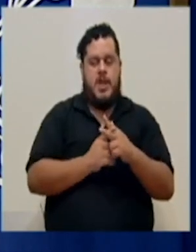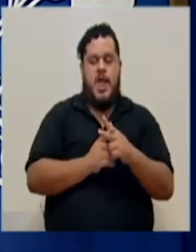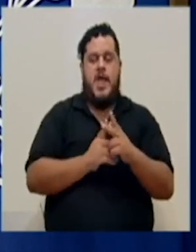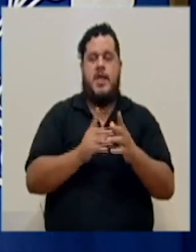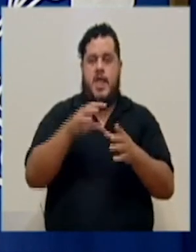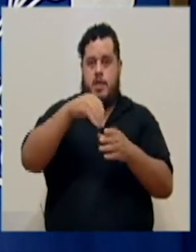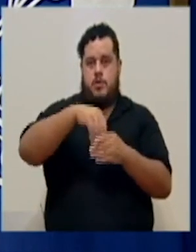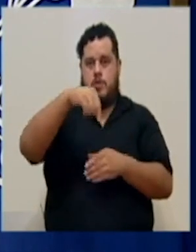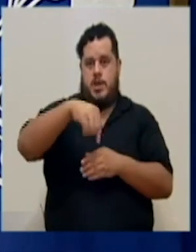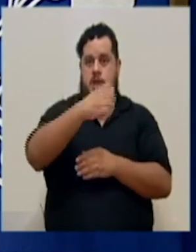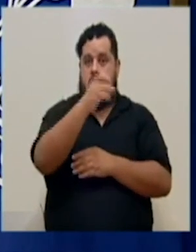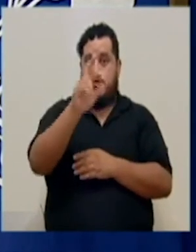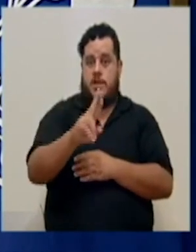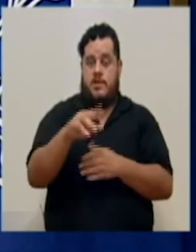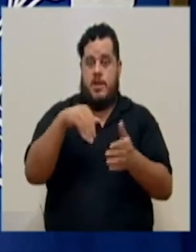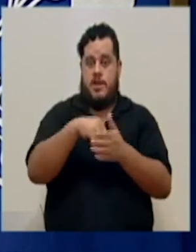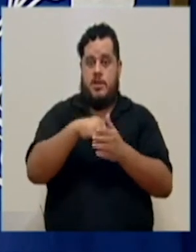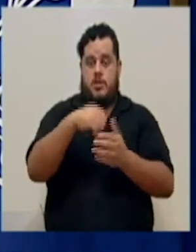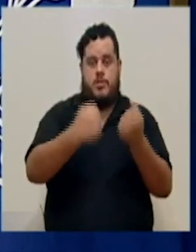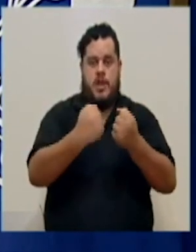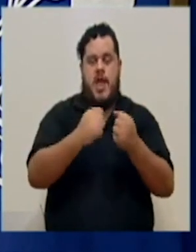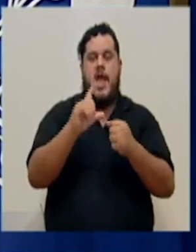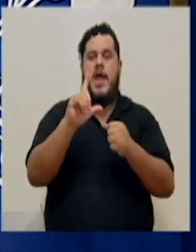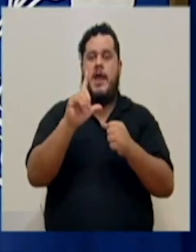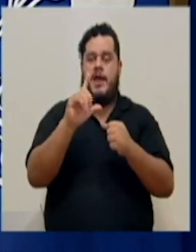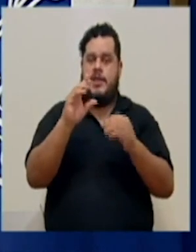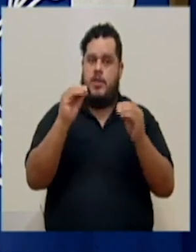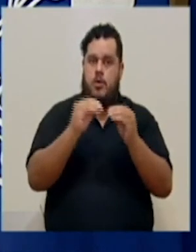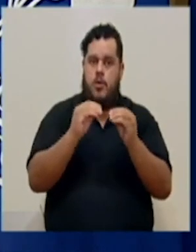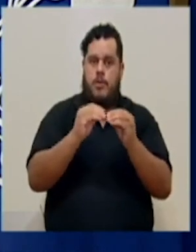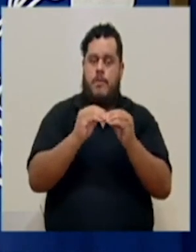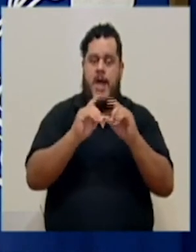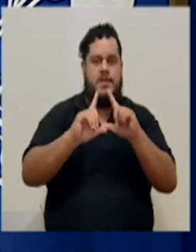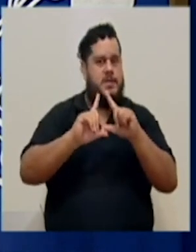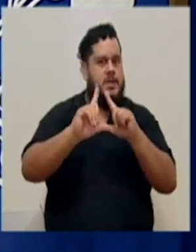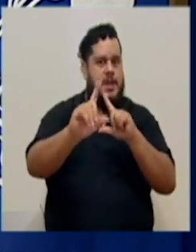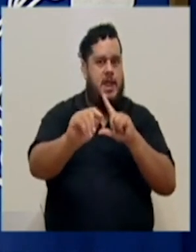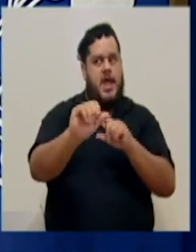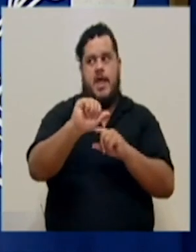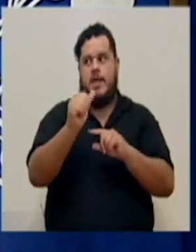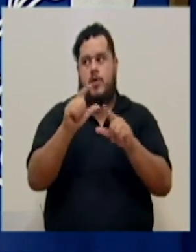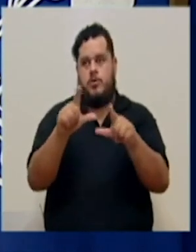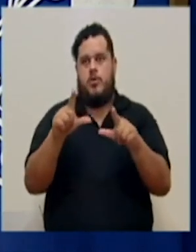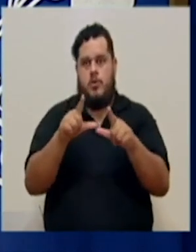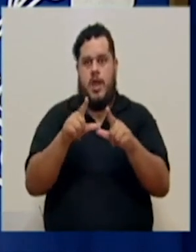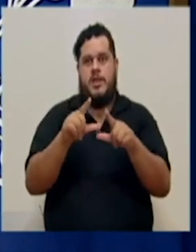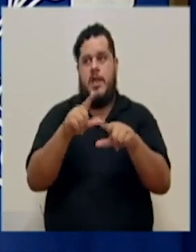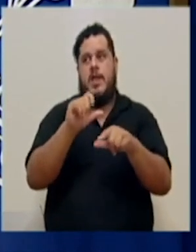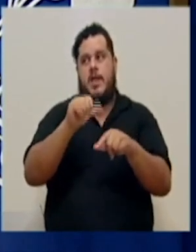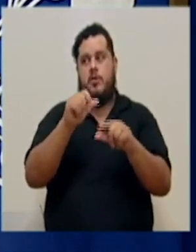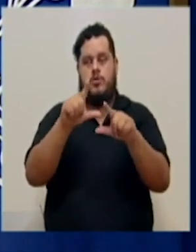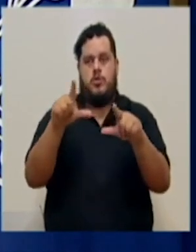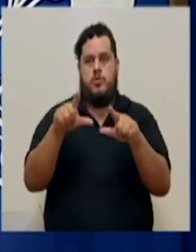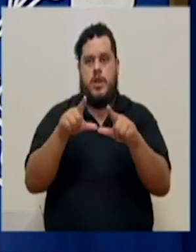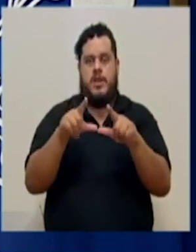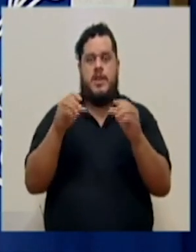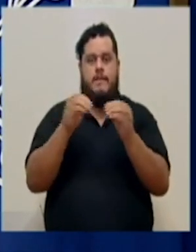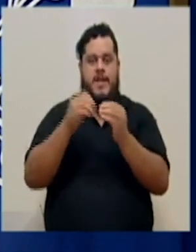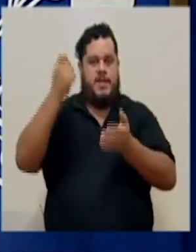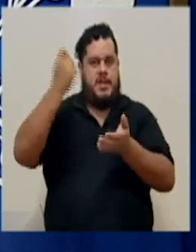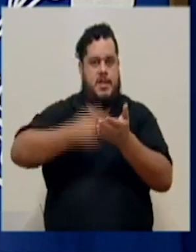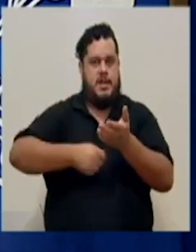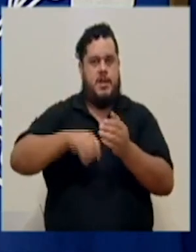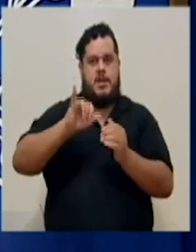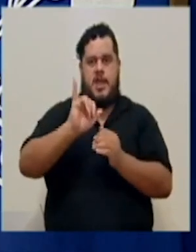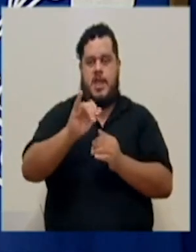la restricción vehicular ha sido mucho más laxa que en otros lugares, ¿verdad?, que han tenido medidas más permanentes y mucho más estrictas